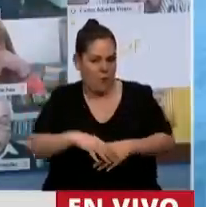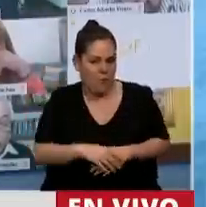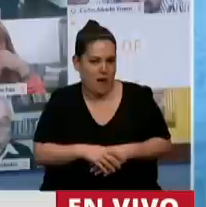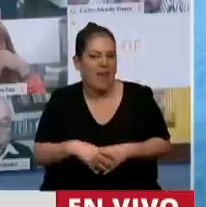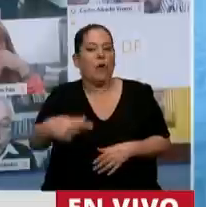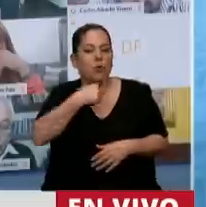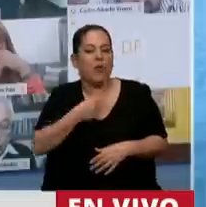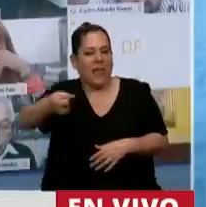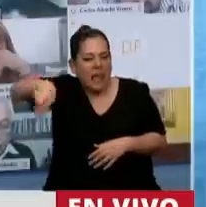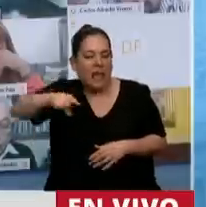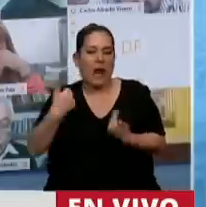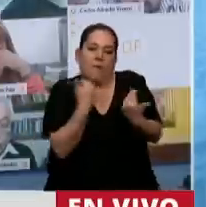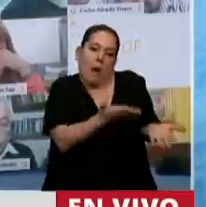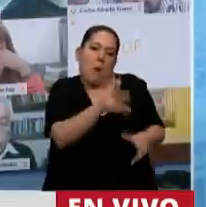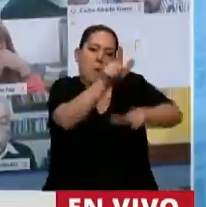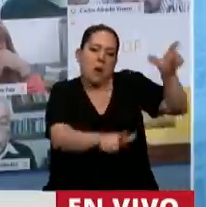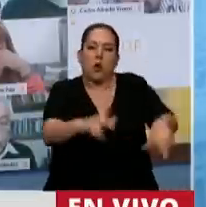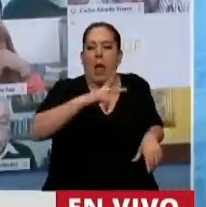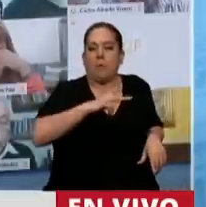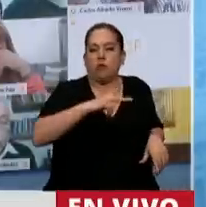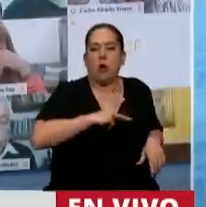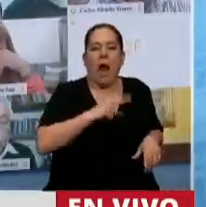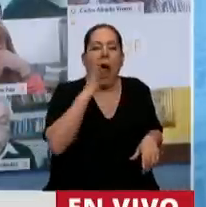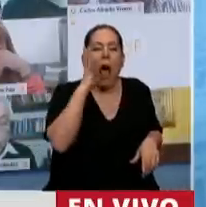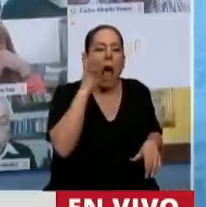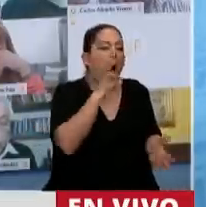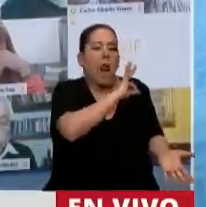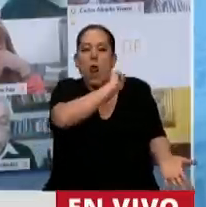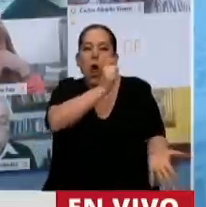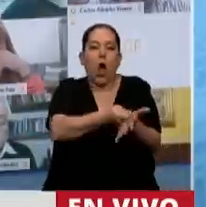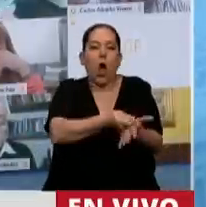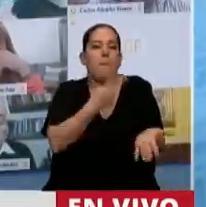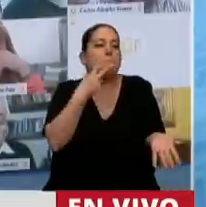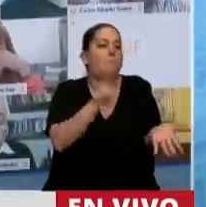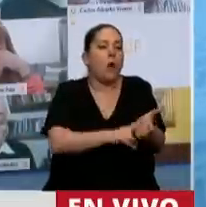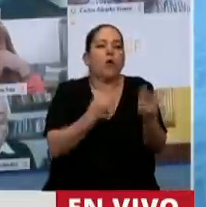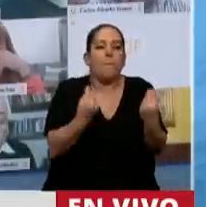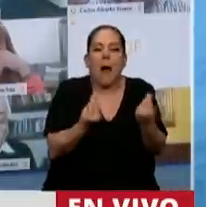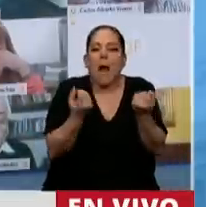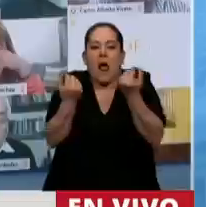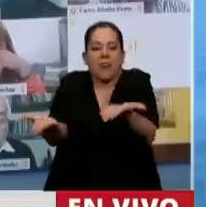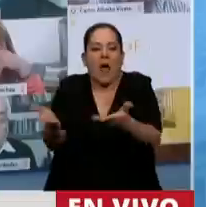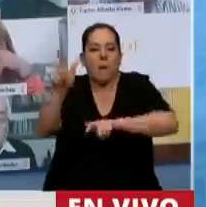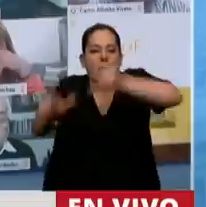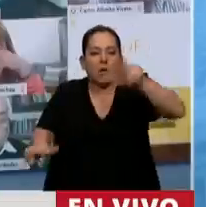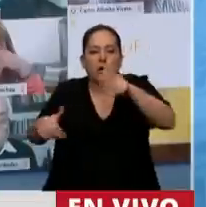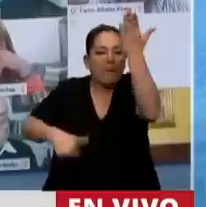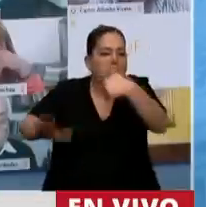tener que ceder una gotita mínima en un aporte solidario para los que están más dolidos.